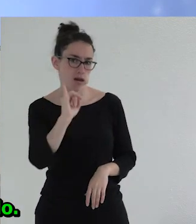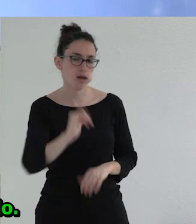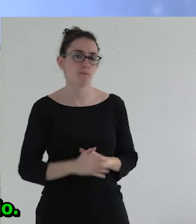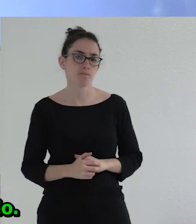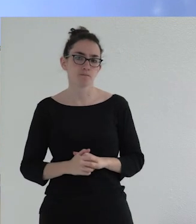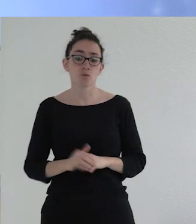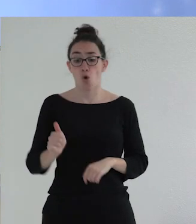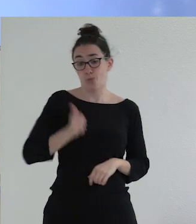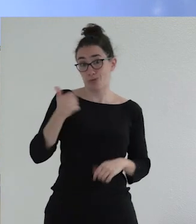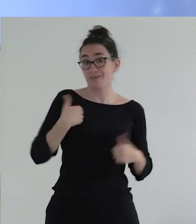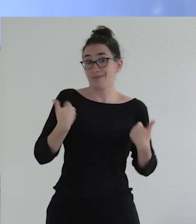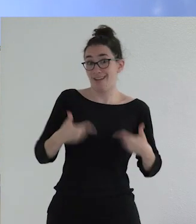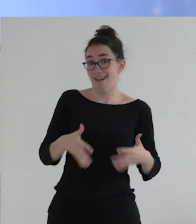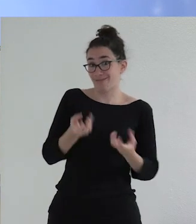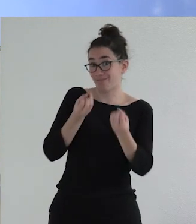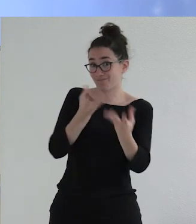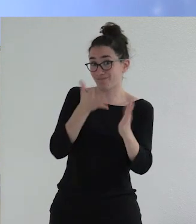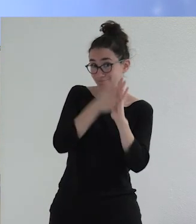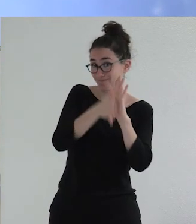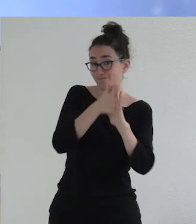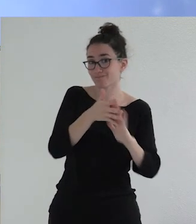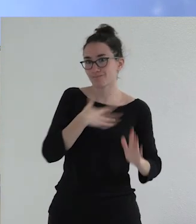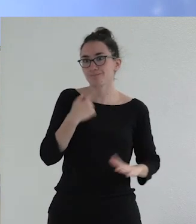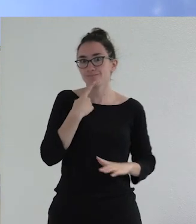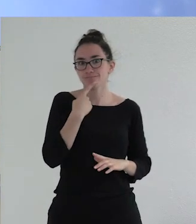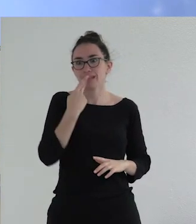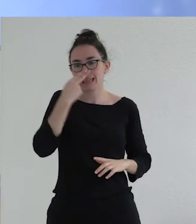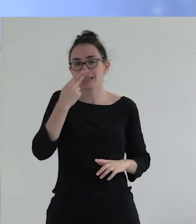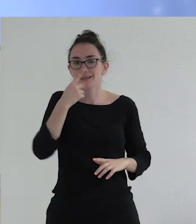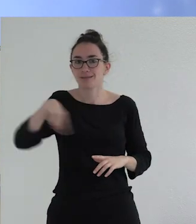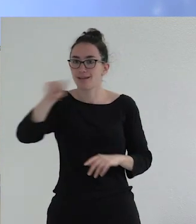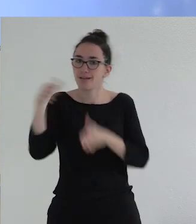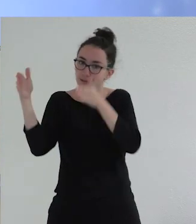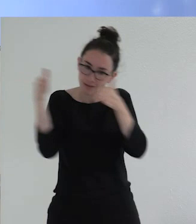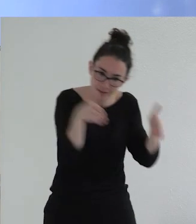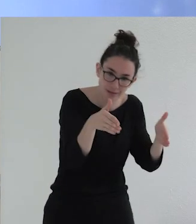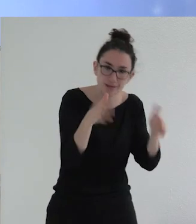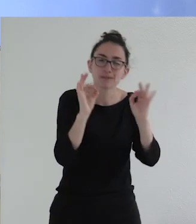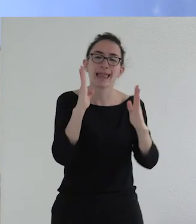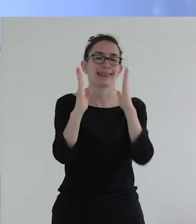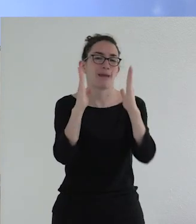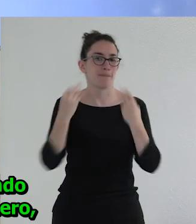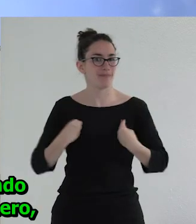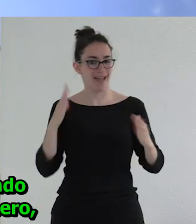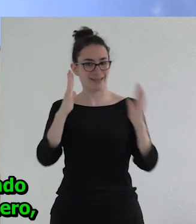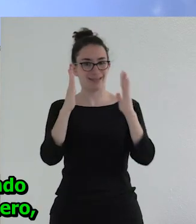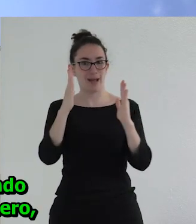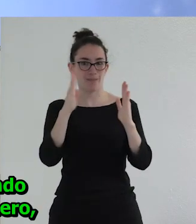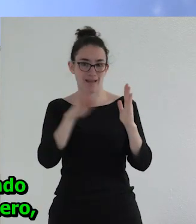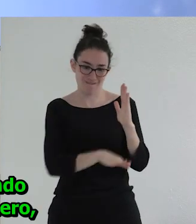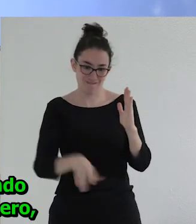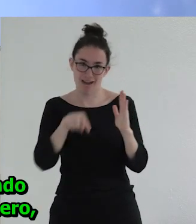oportunidades que las he señalado creo que es interesante que pongamos el foco en etapas de la vida en las que hasta ahora no estamos